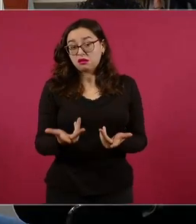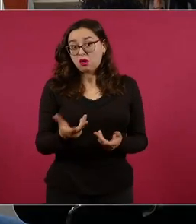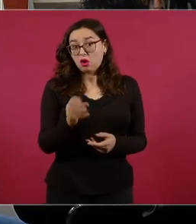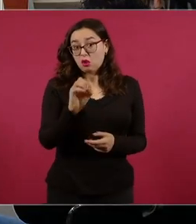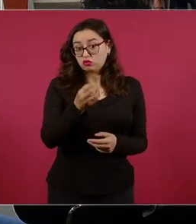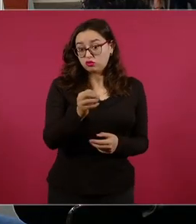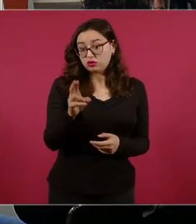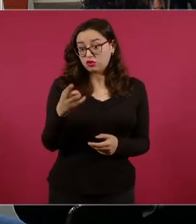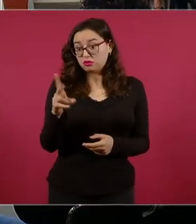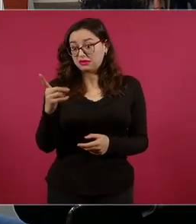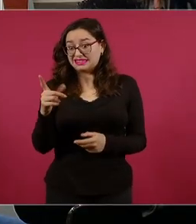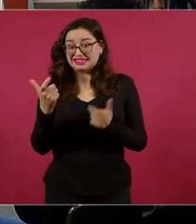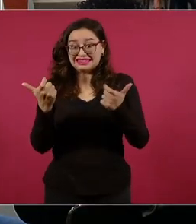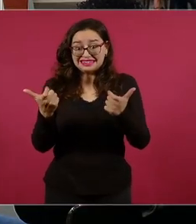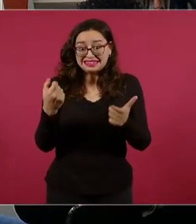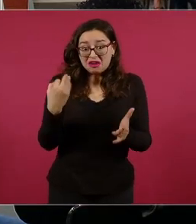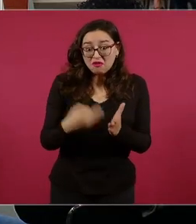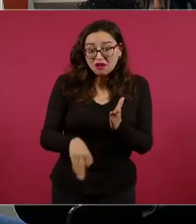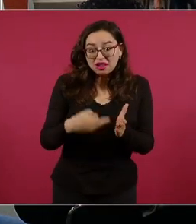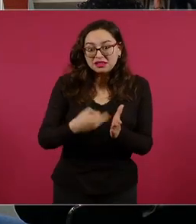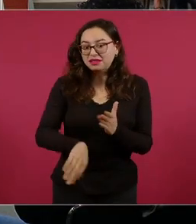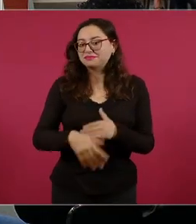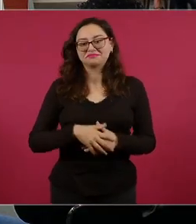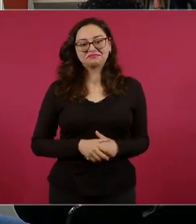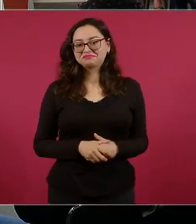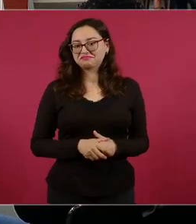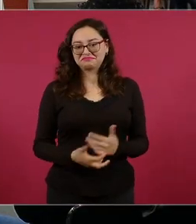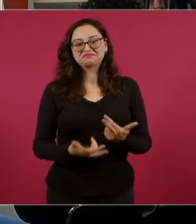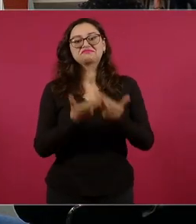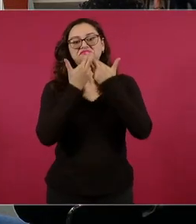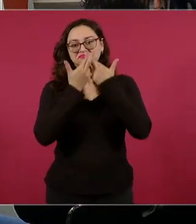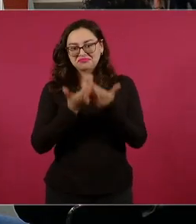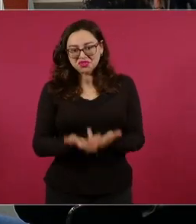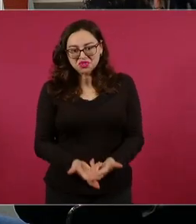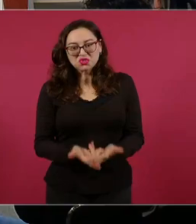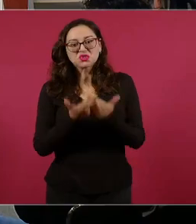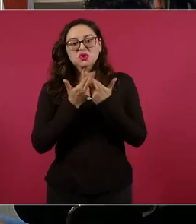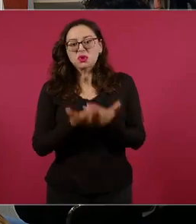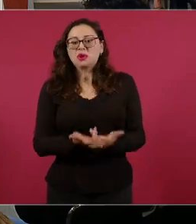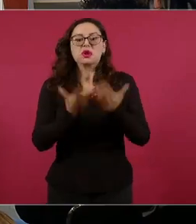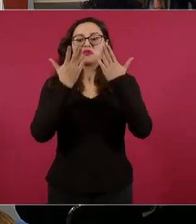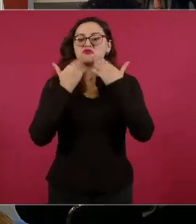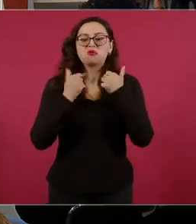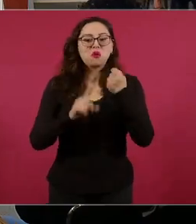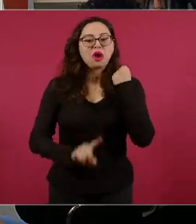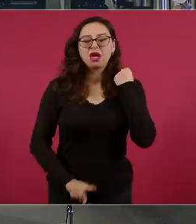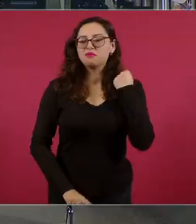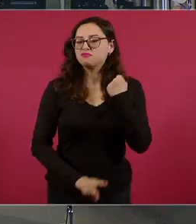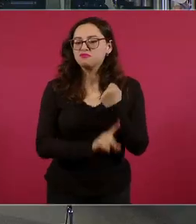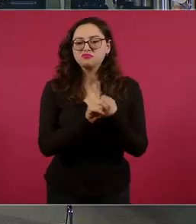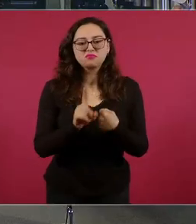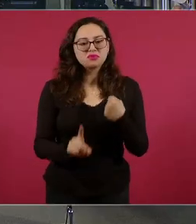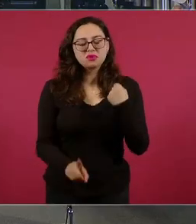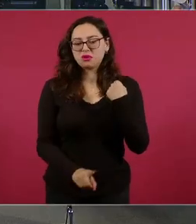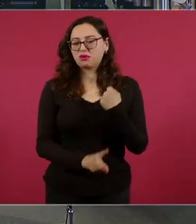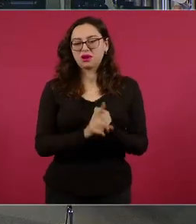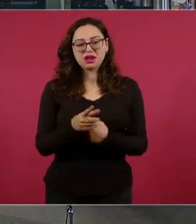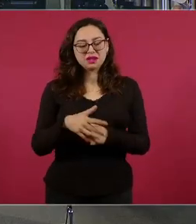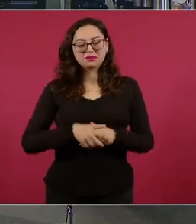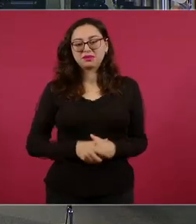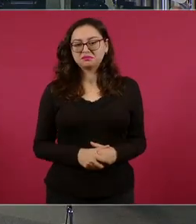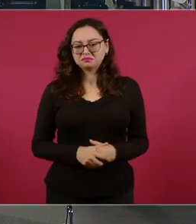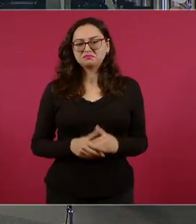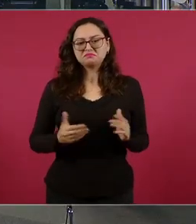va el gasto de acuerdo a las